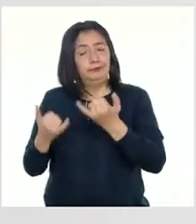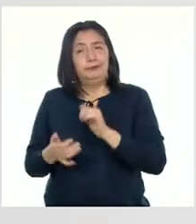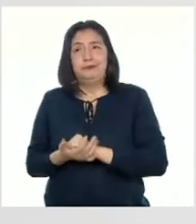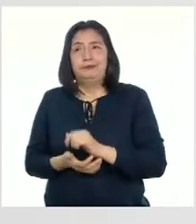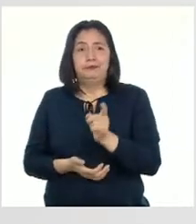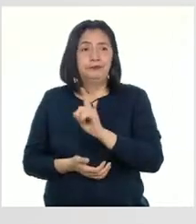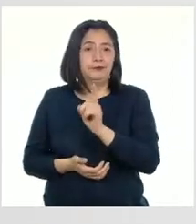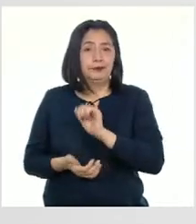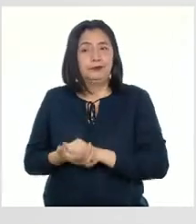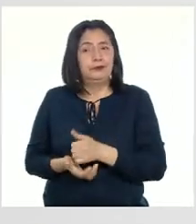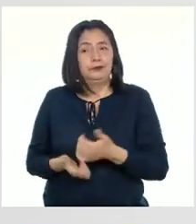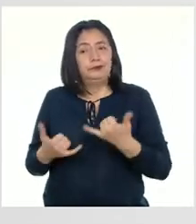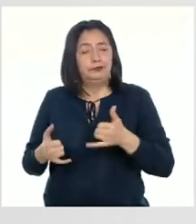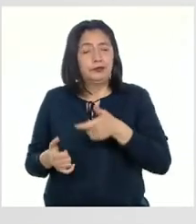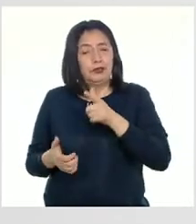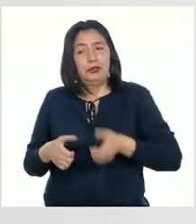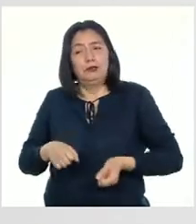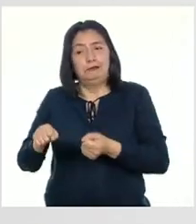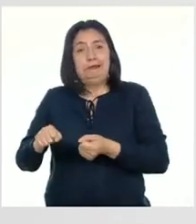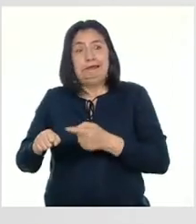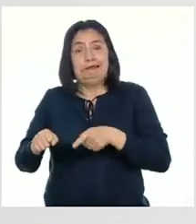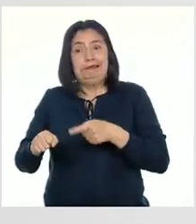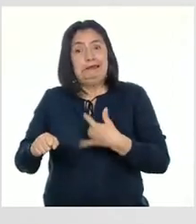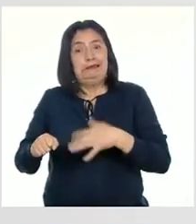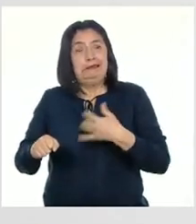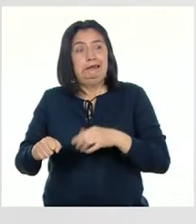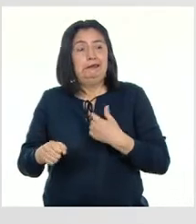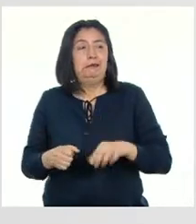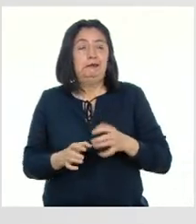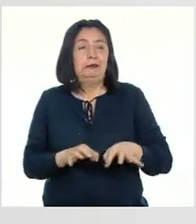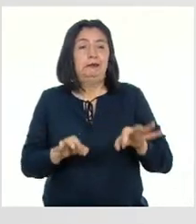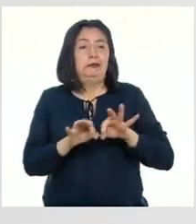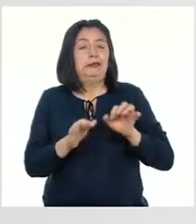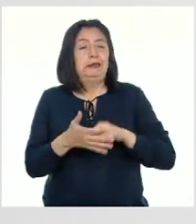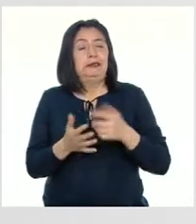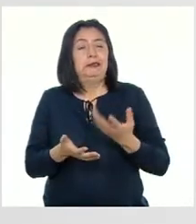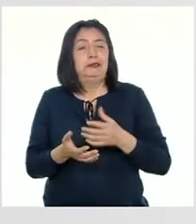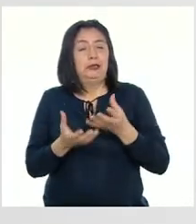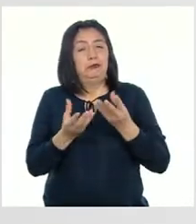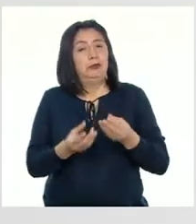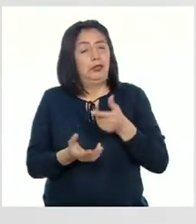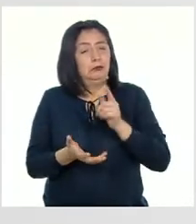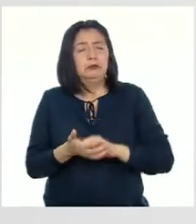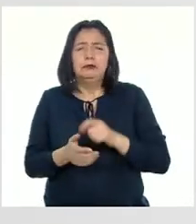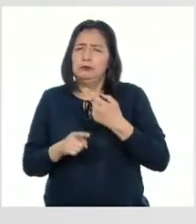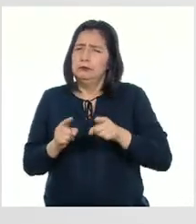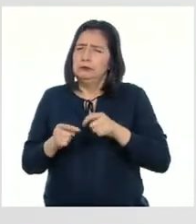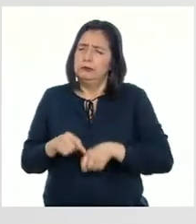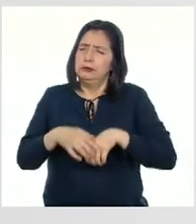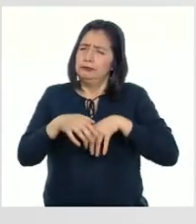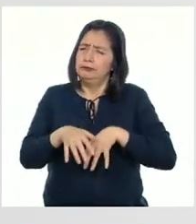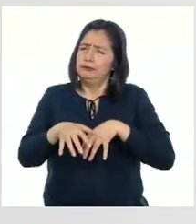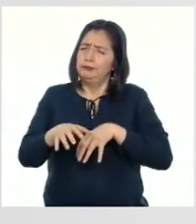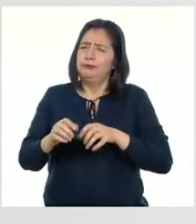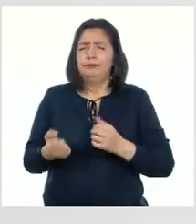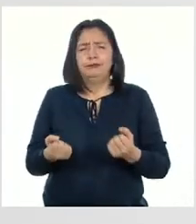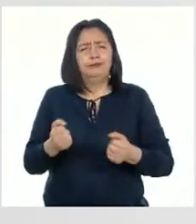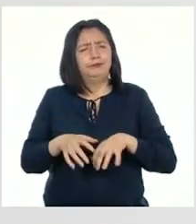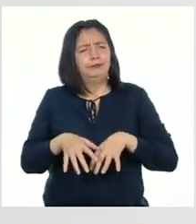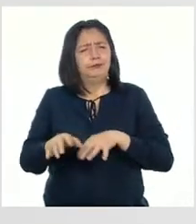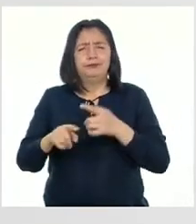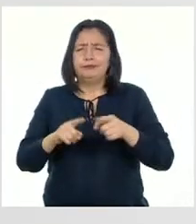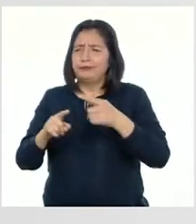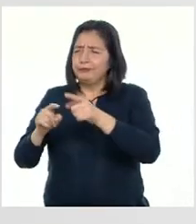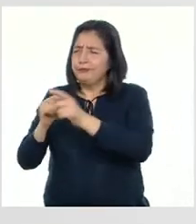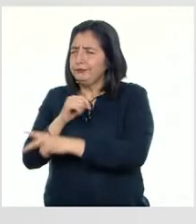ya no debemos jugar con agua porque es un recurso valioso y es escaso Pero las comparsa siguen siendo parte de la celebración de los carnavales en